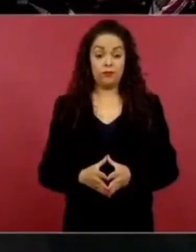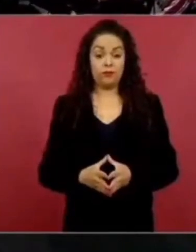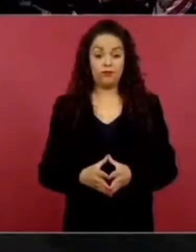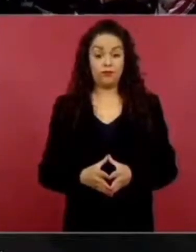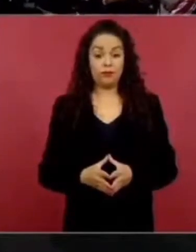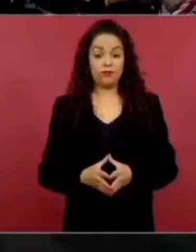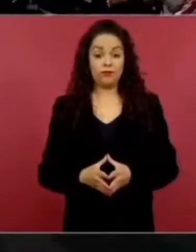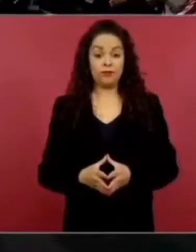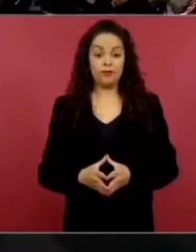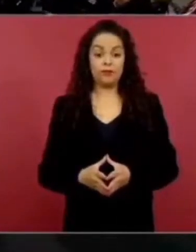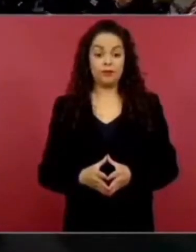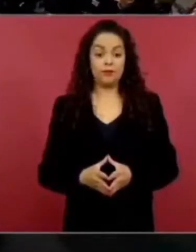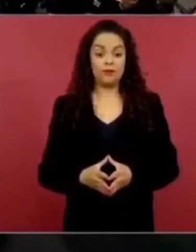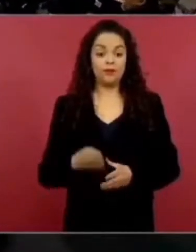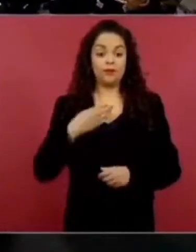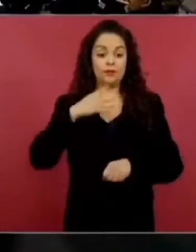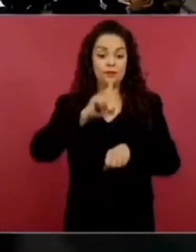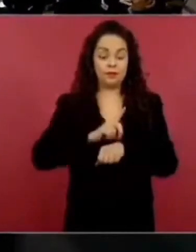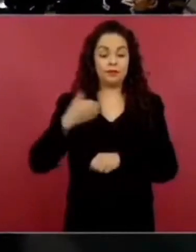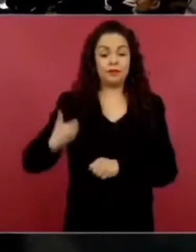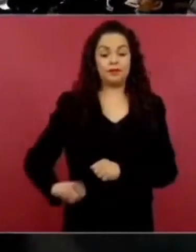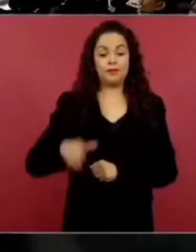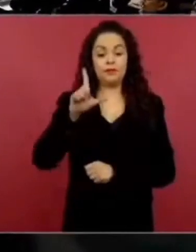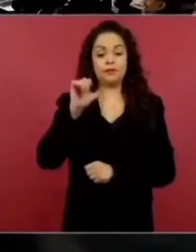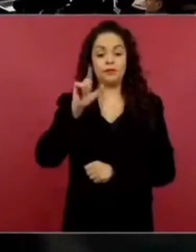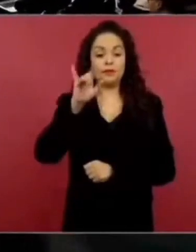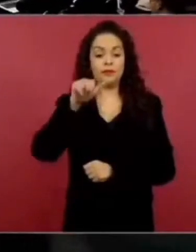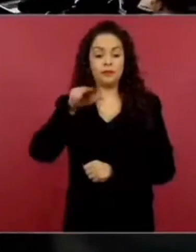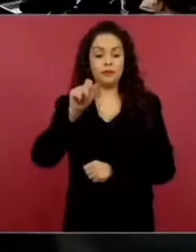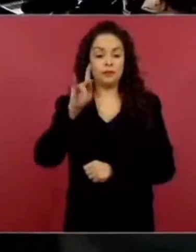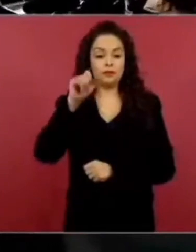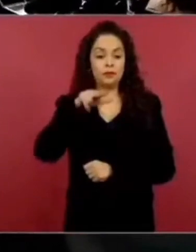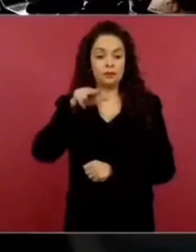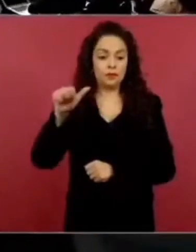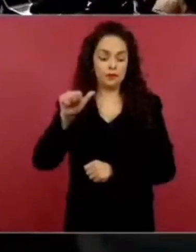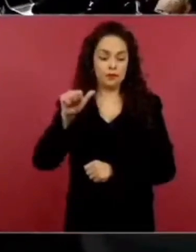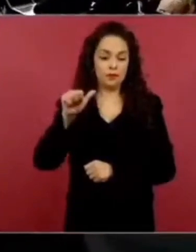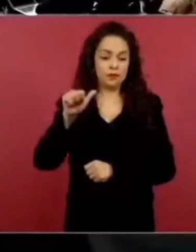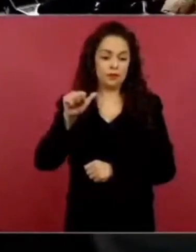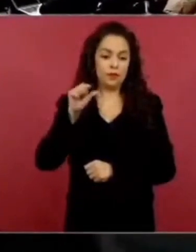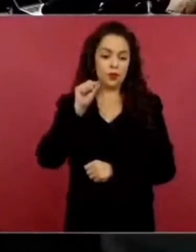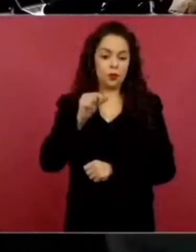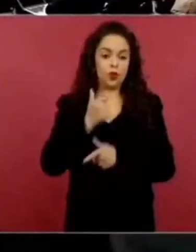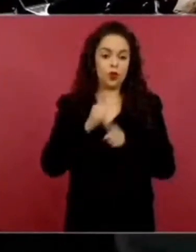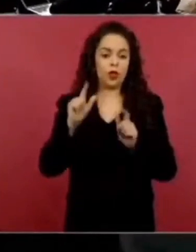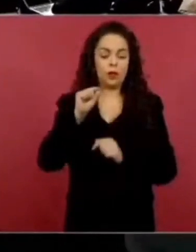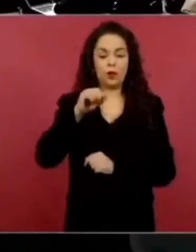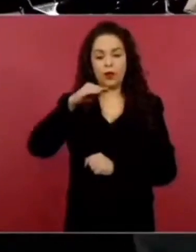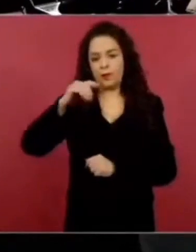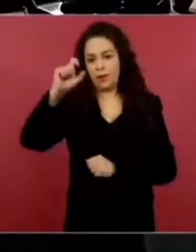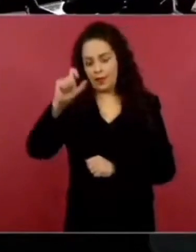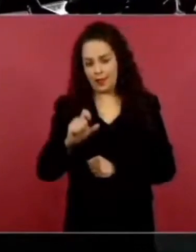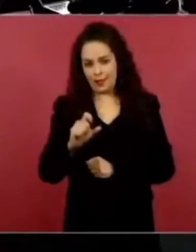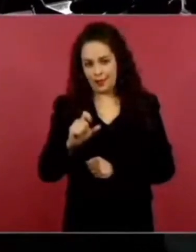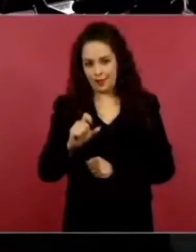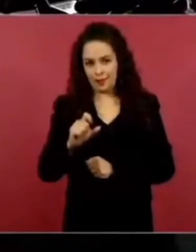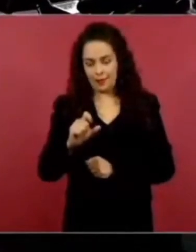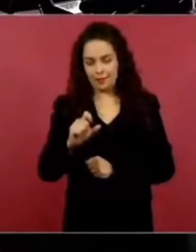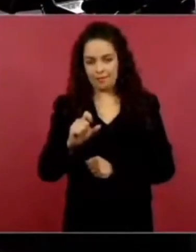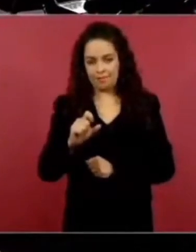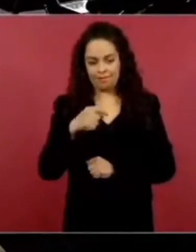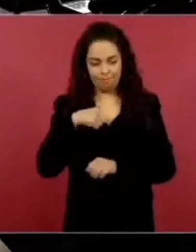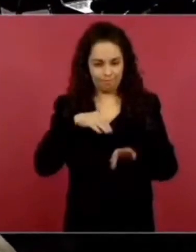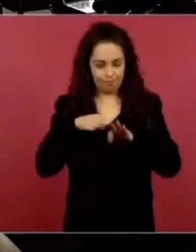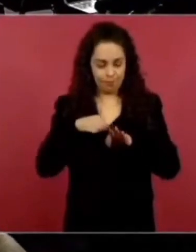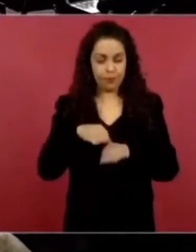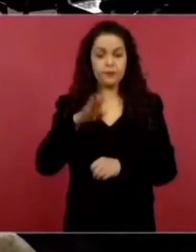Buenos días, Liliana Piña de Tiempo.com.mx y Puente Libre.mx. Presidente, retomando la problemática que